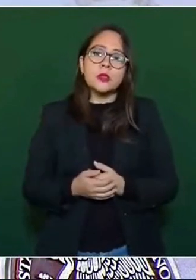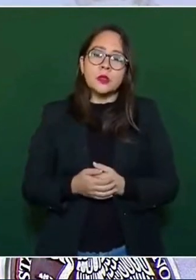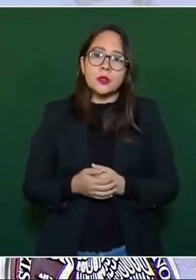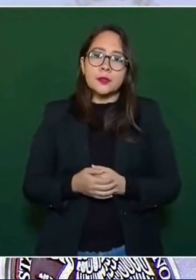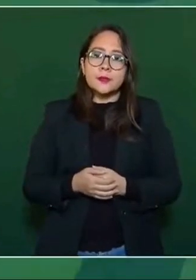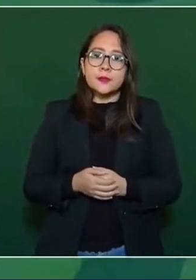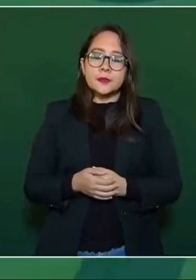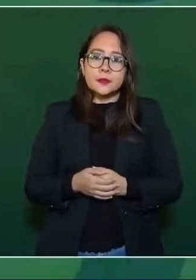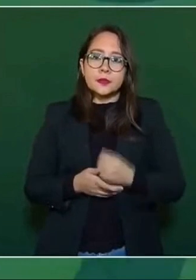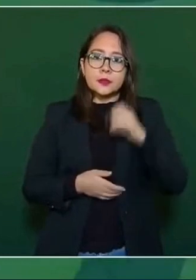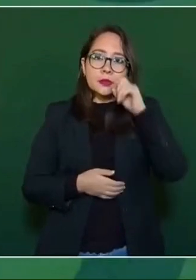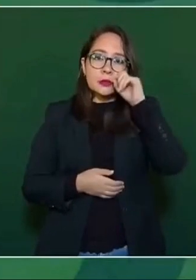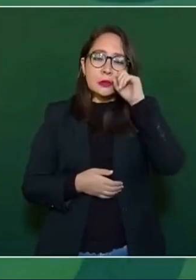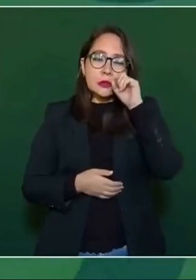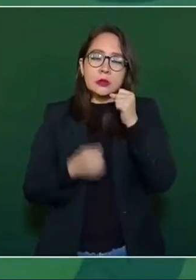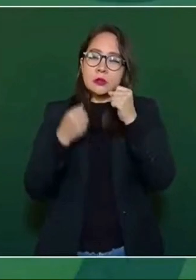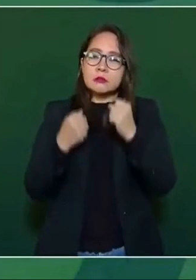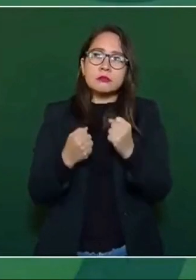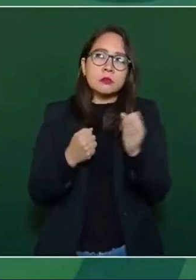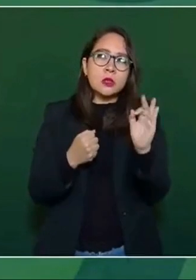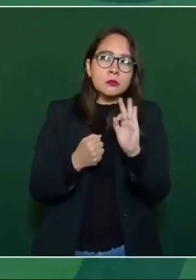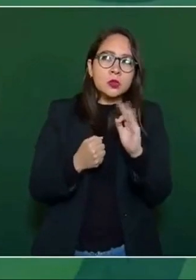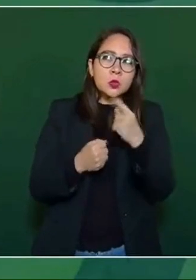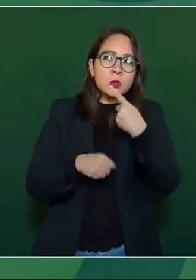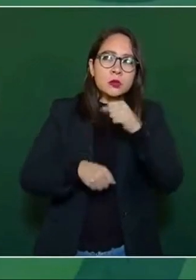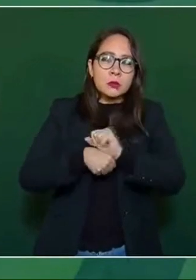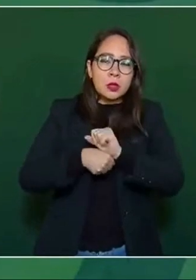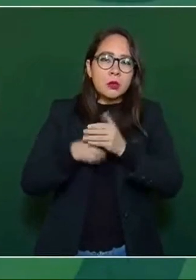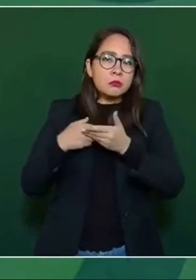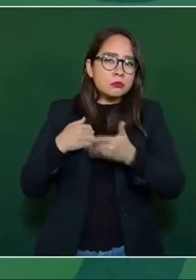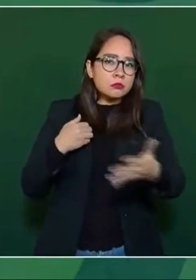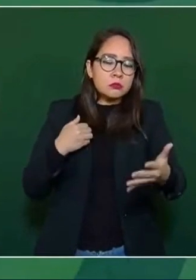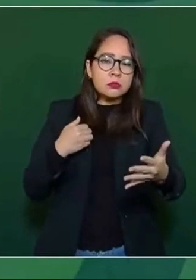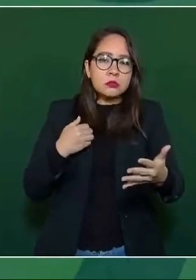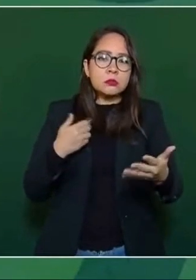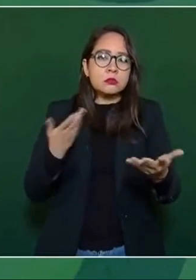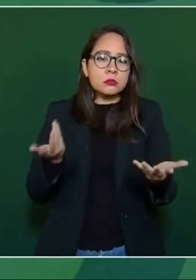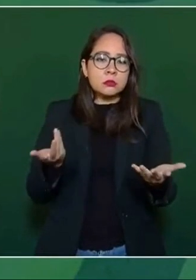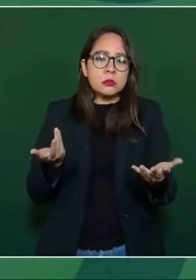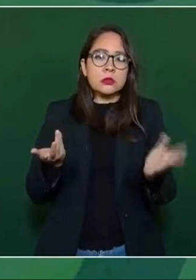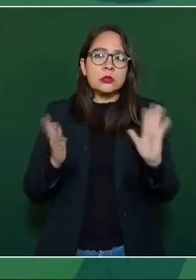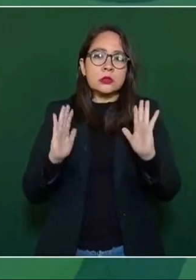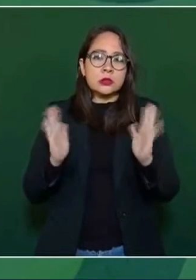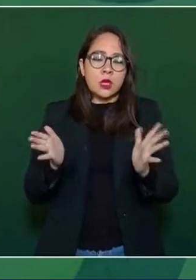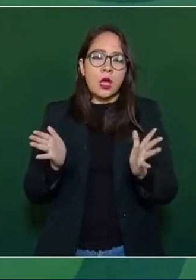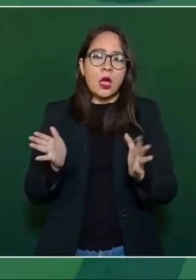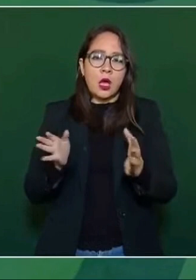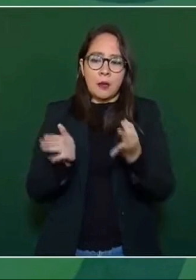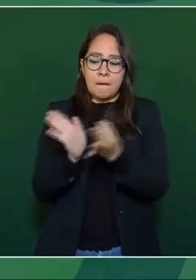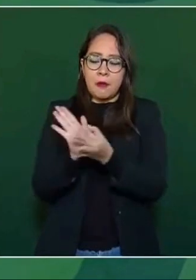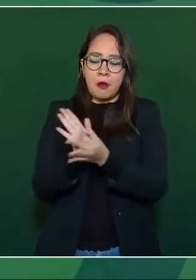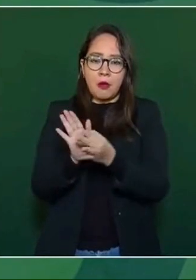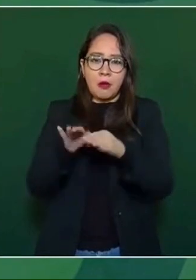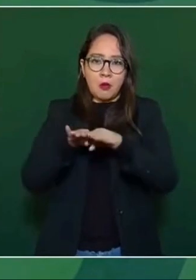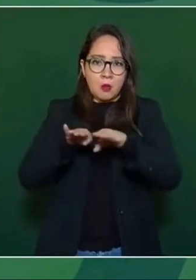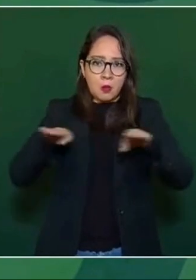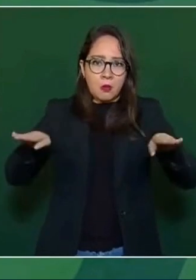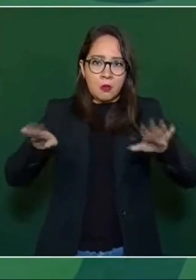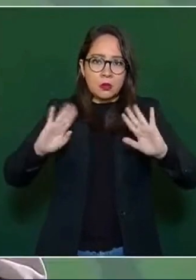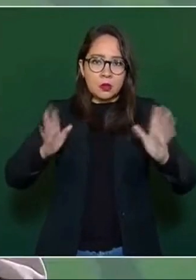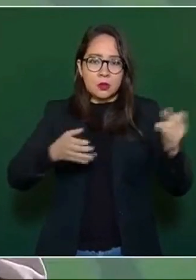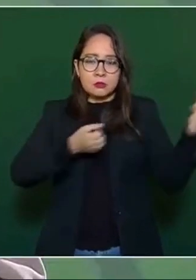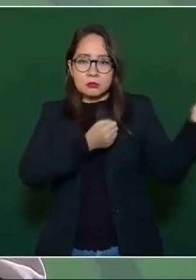en una semana más vamos a tener ya láminas, ya está